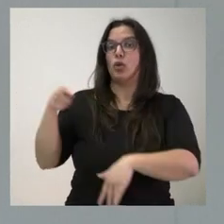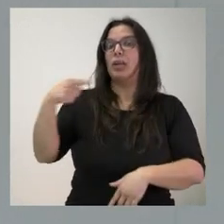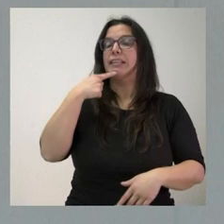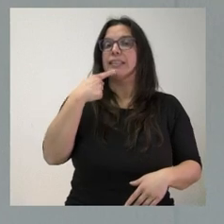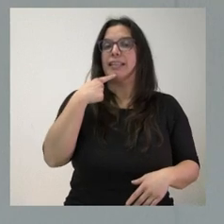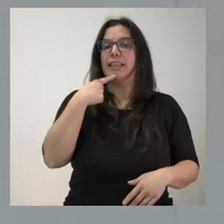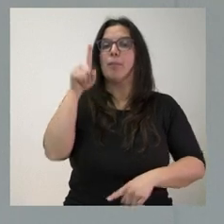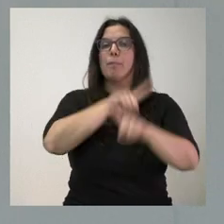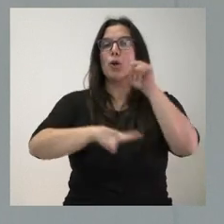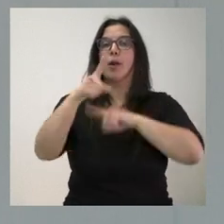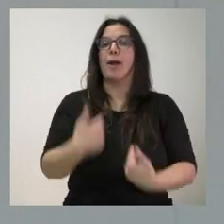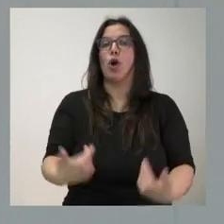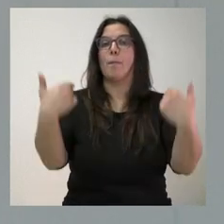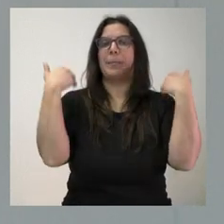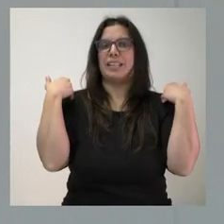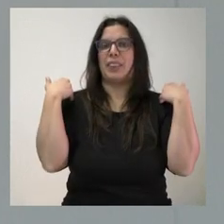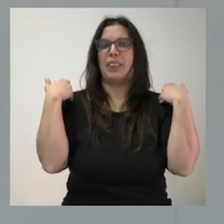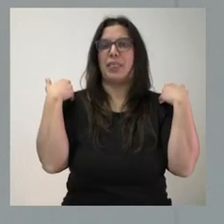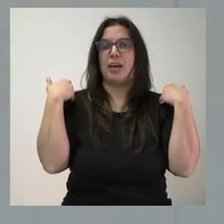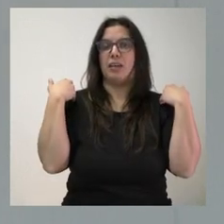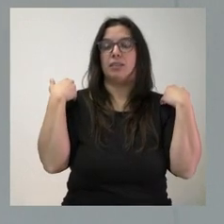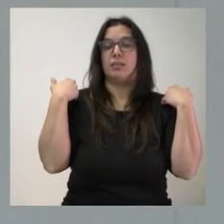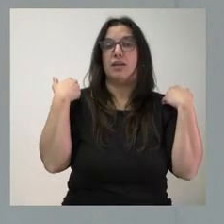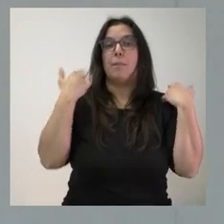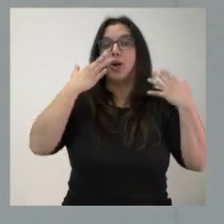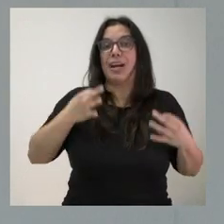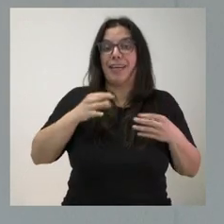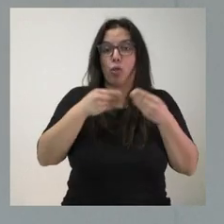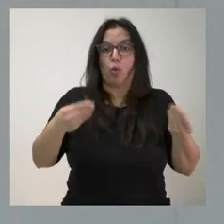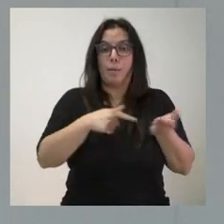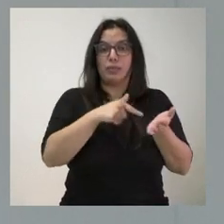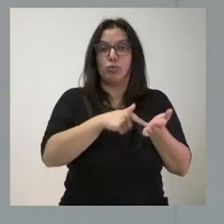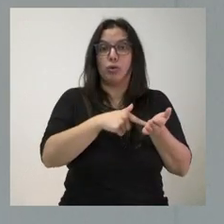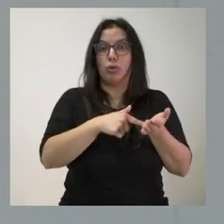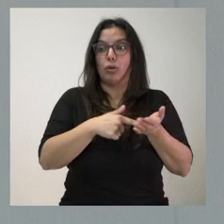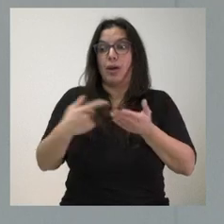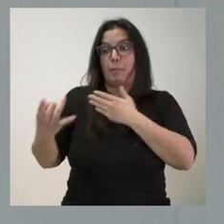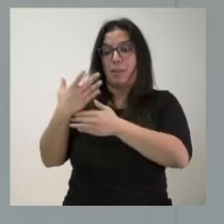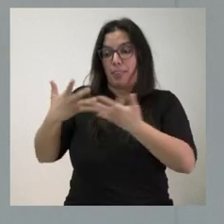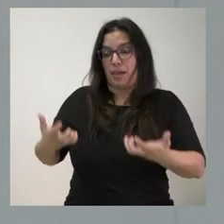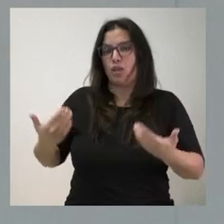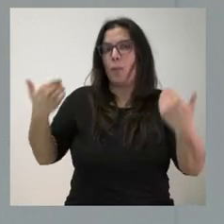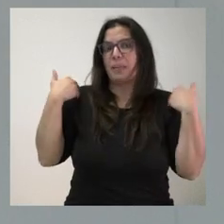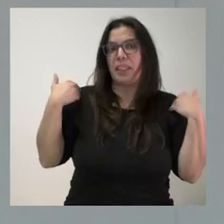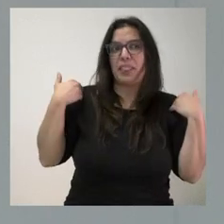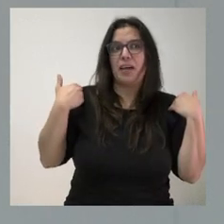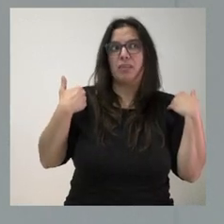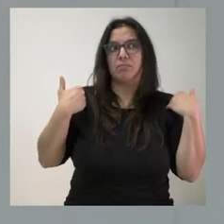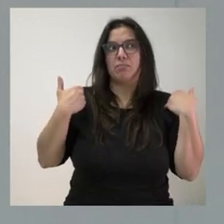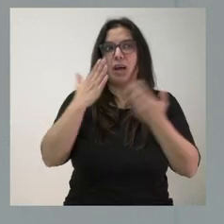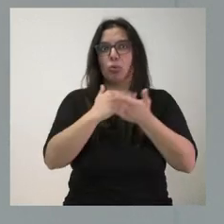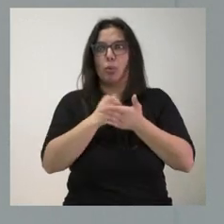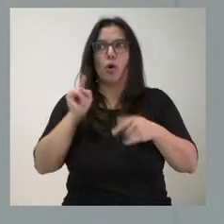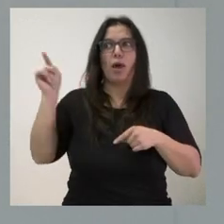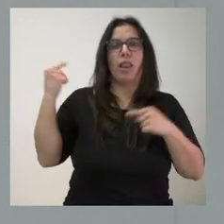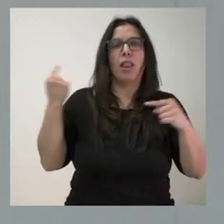cuando ni siquiera en el documento se discute la titularidad de la competencia, que es una competencia de ámbito autonómico. Y, por tanto,